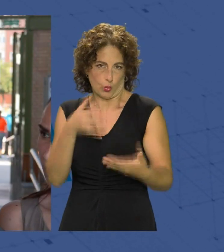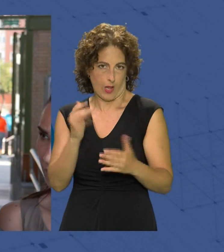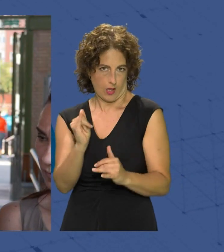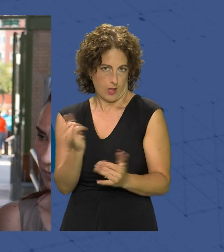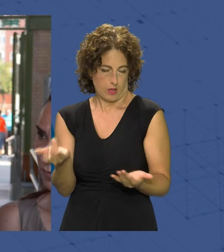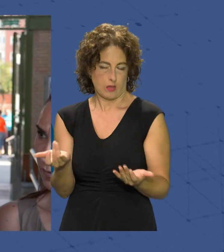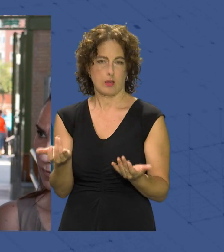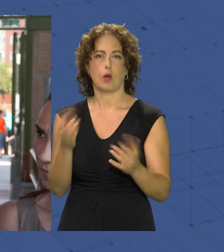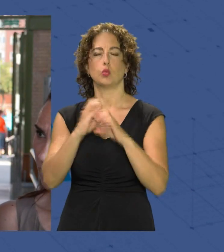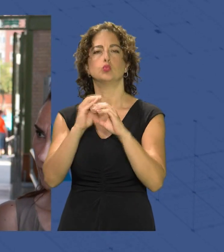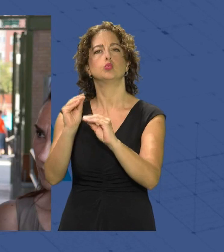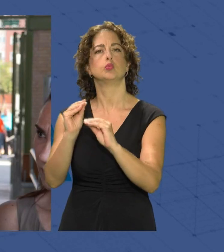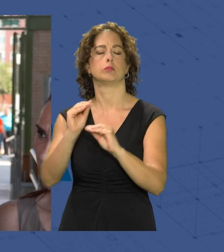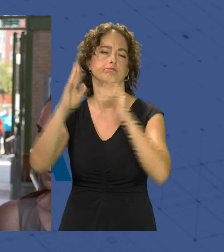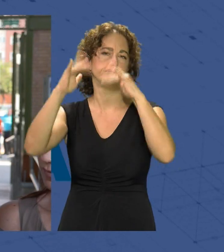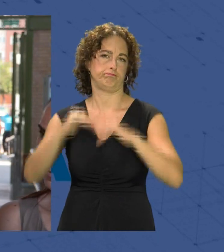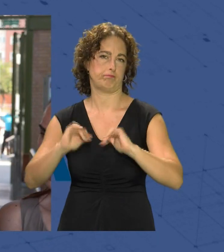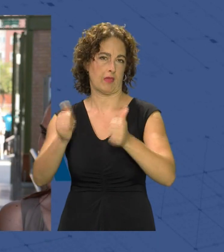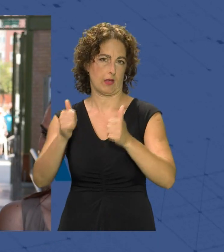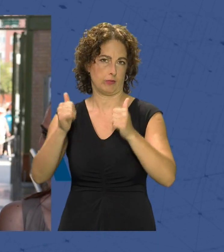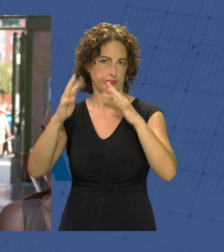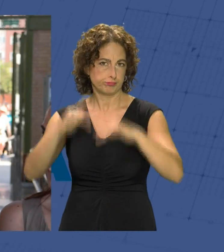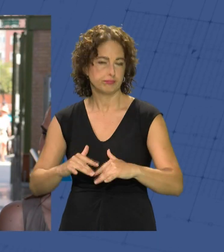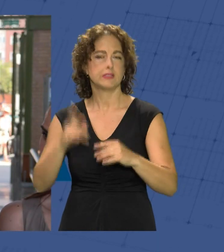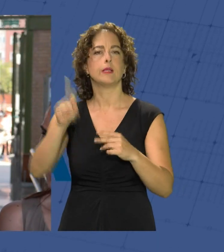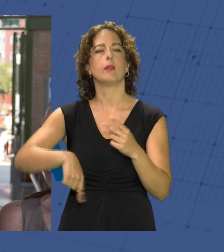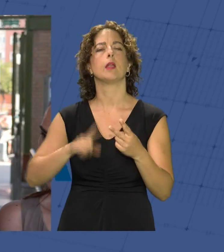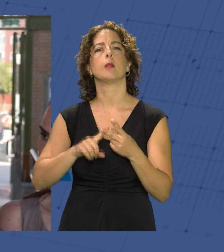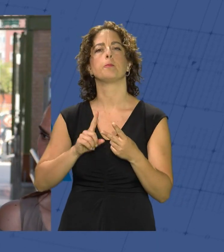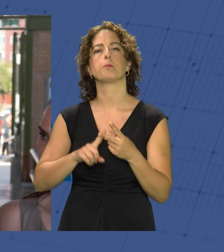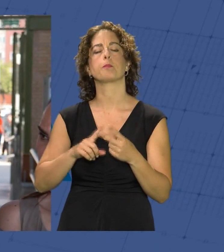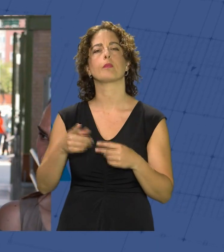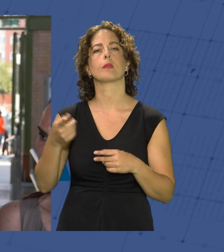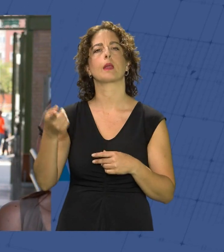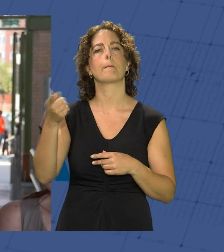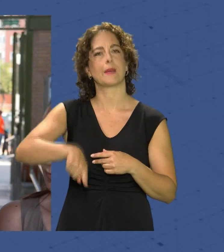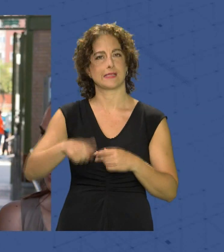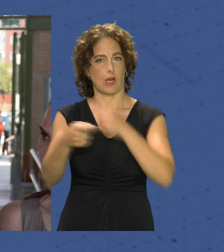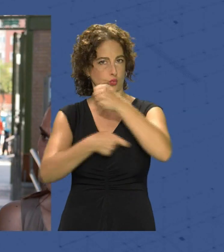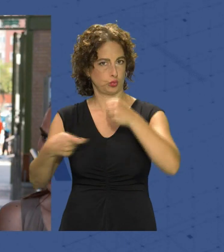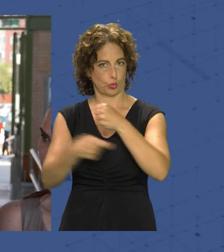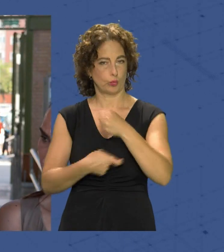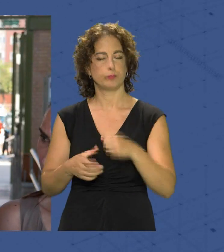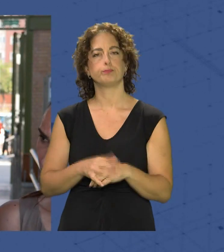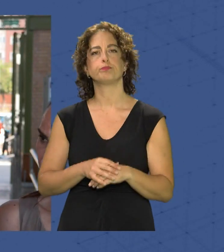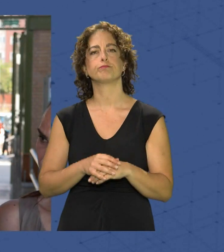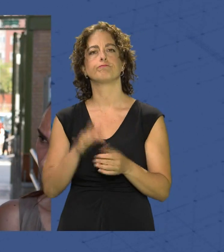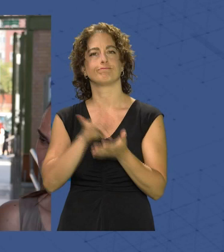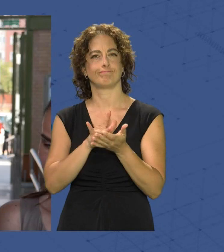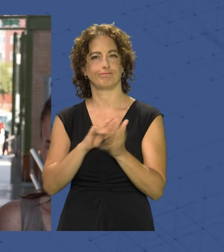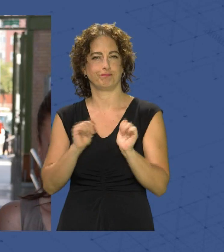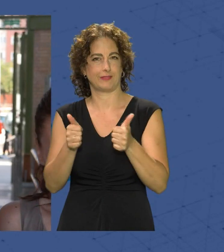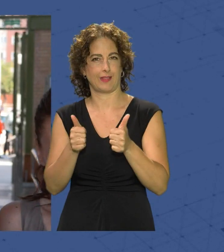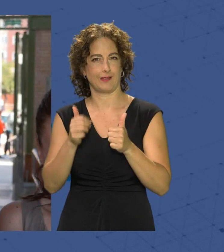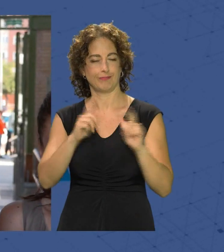existente de autobuses. Se va a proceder también en el mes de agosto a poner esas primeras